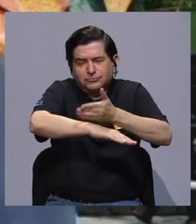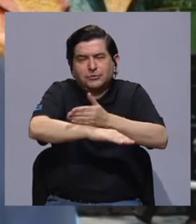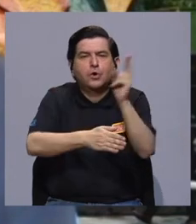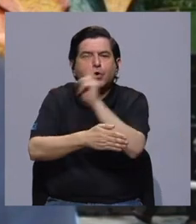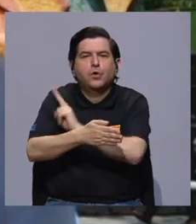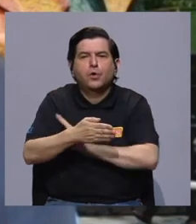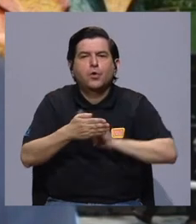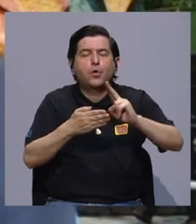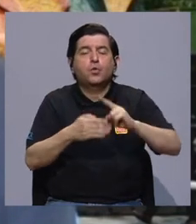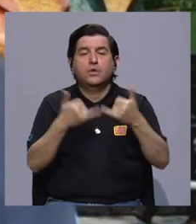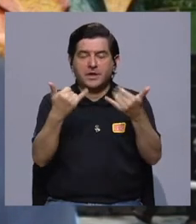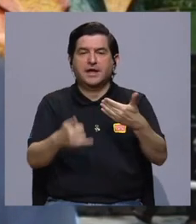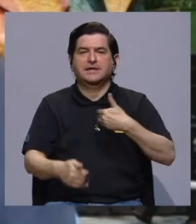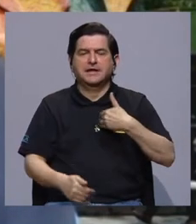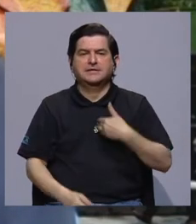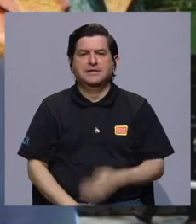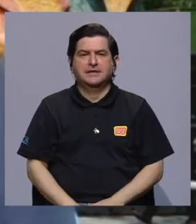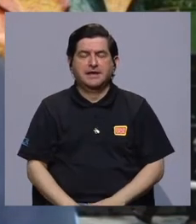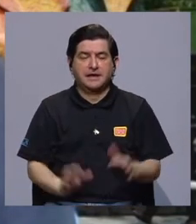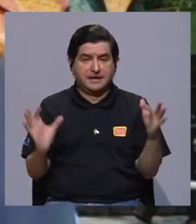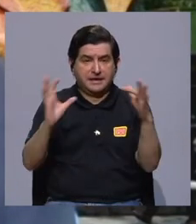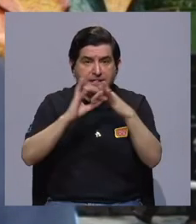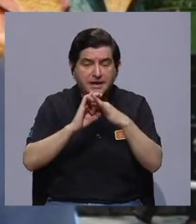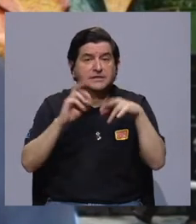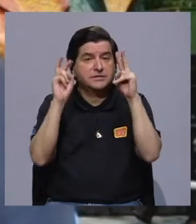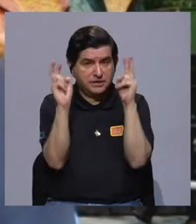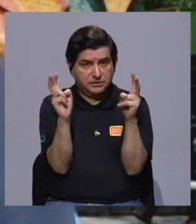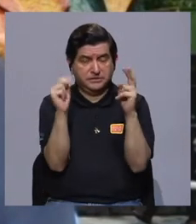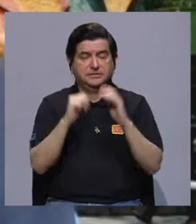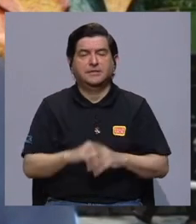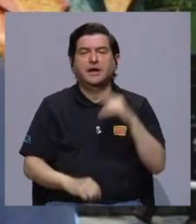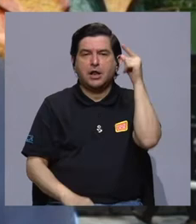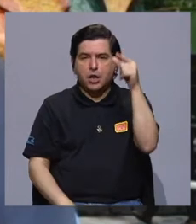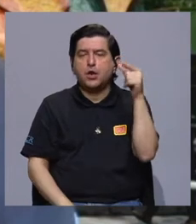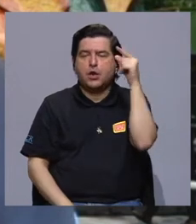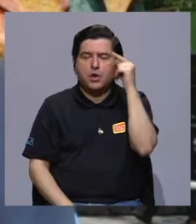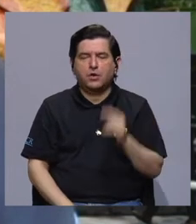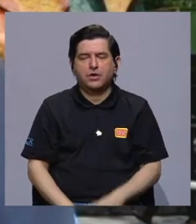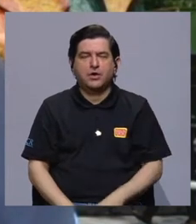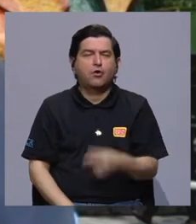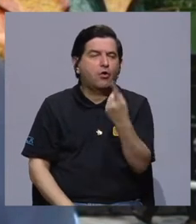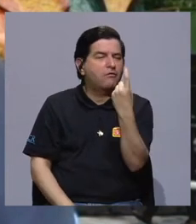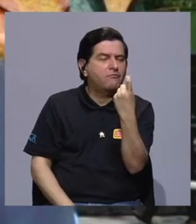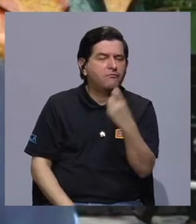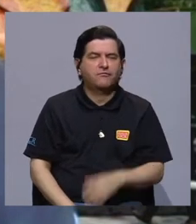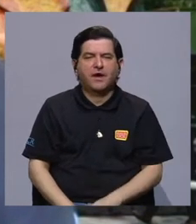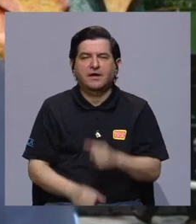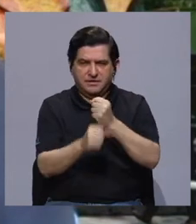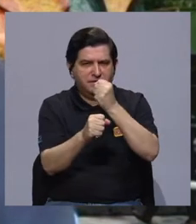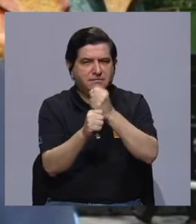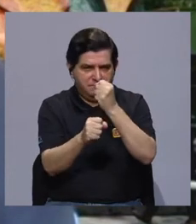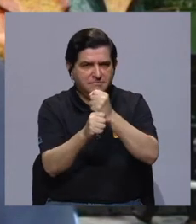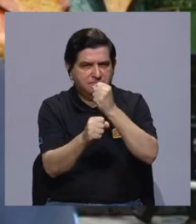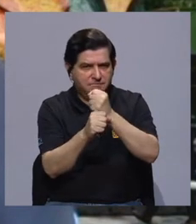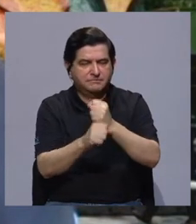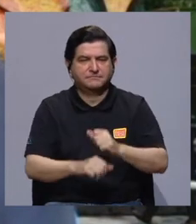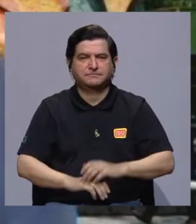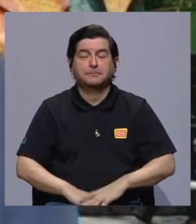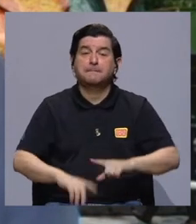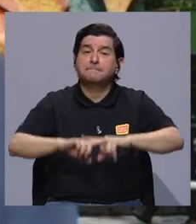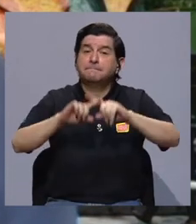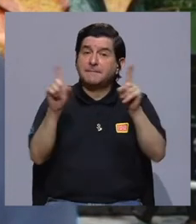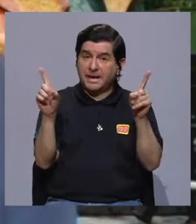fortalecimiento que las universidades han tenido alrededor de estos temas. Por supuesto, hay mucho por fortalecer y mucho por trabajar,